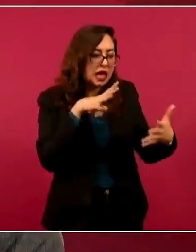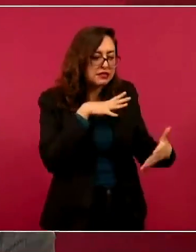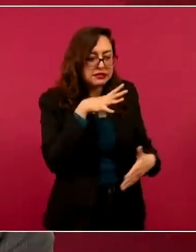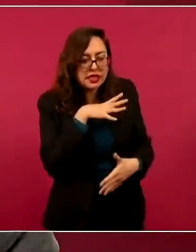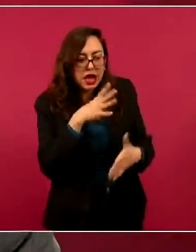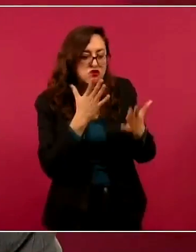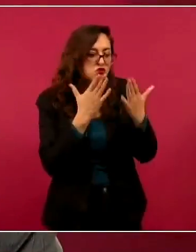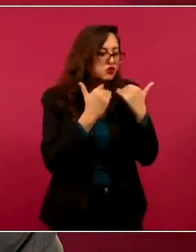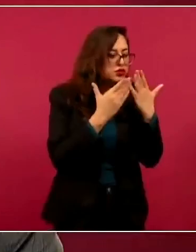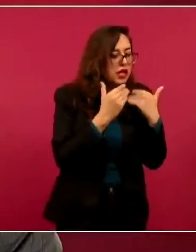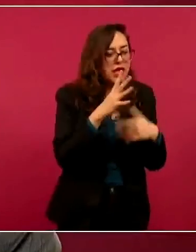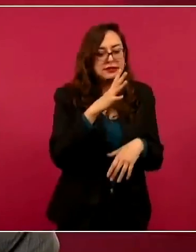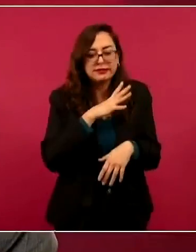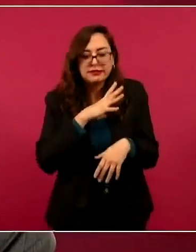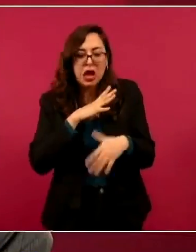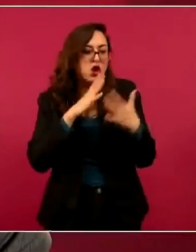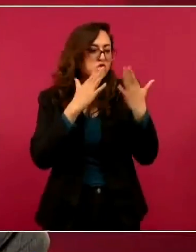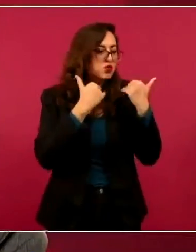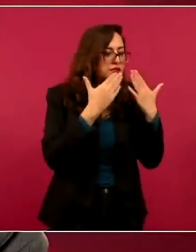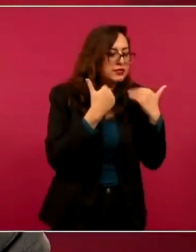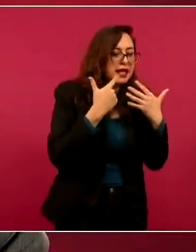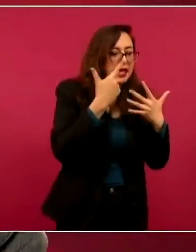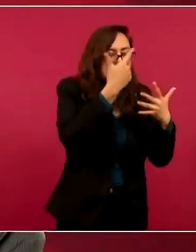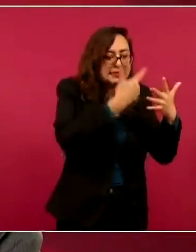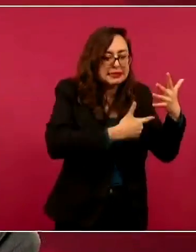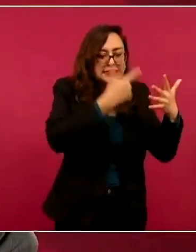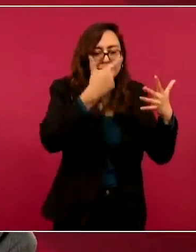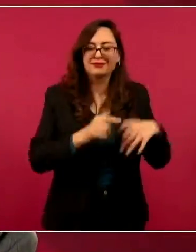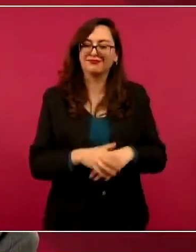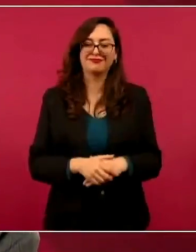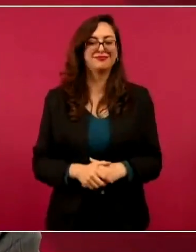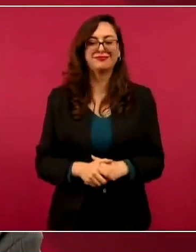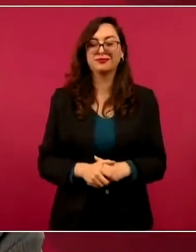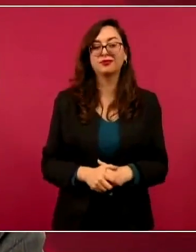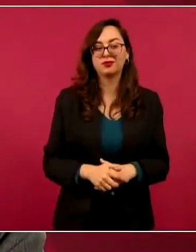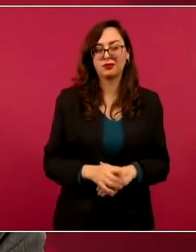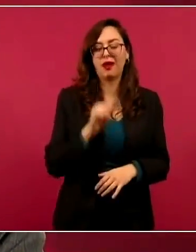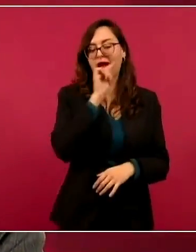Alguien sabía o quería que se supiera